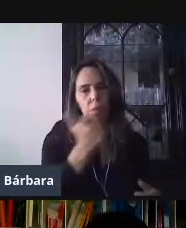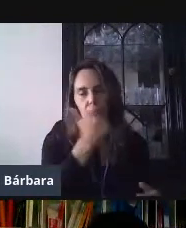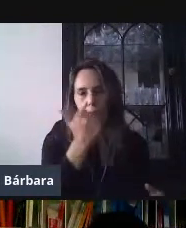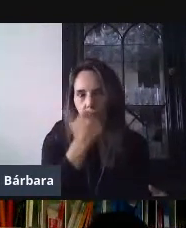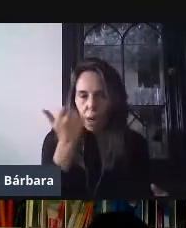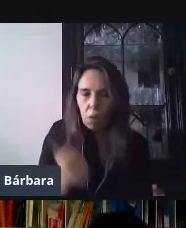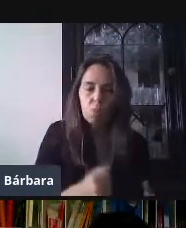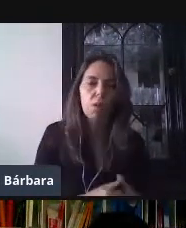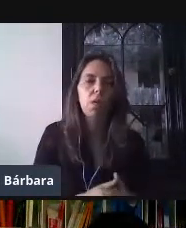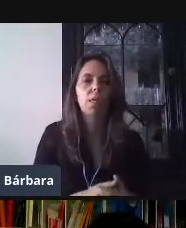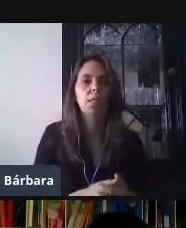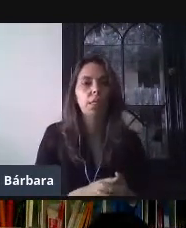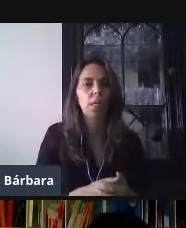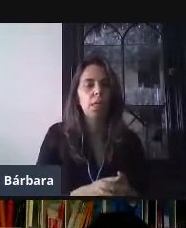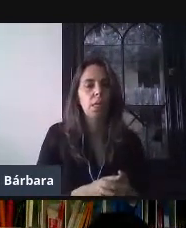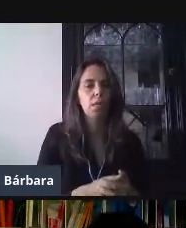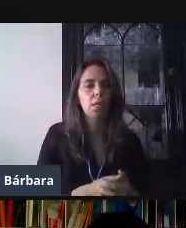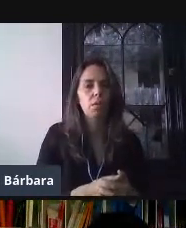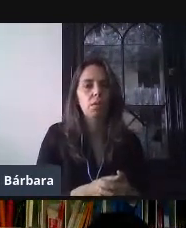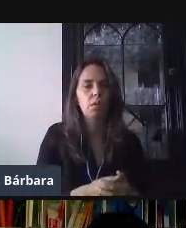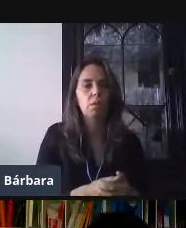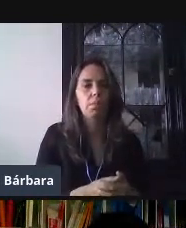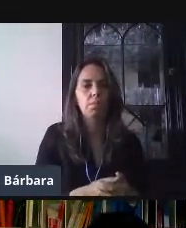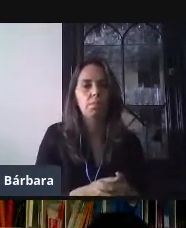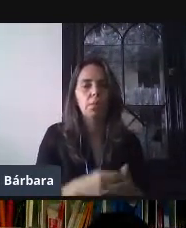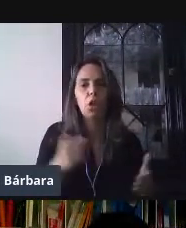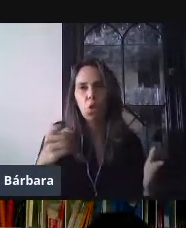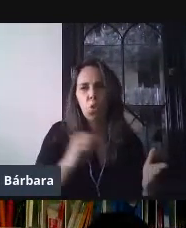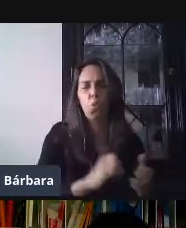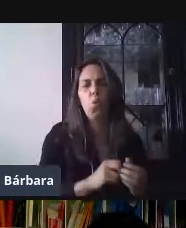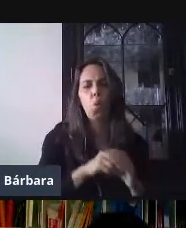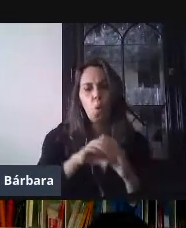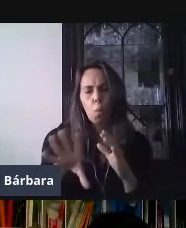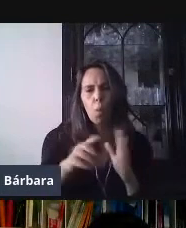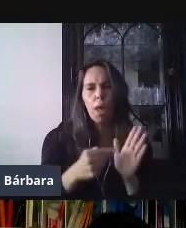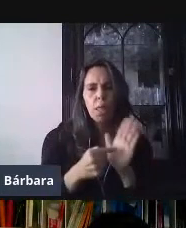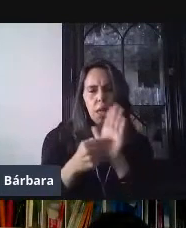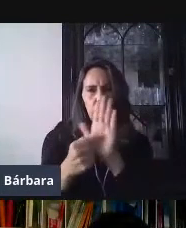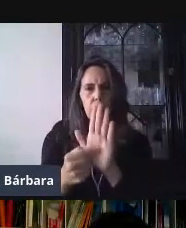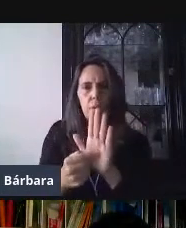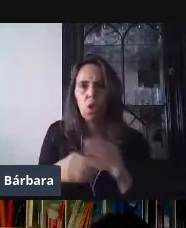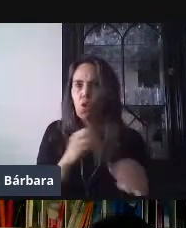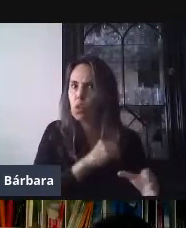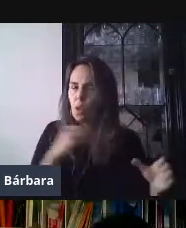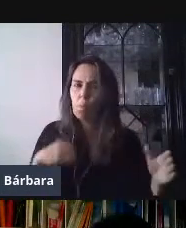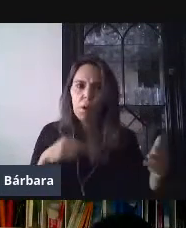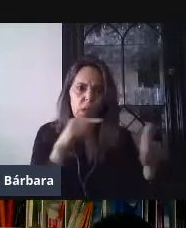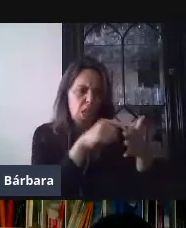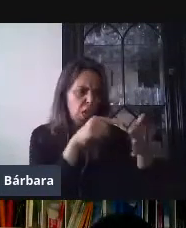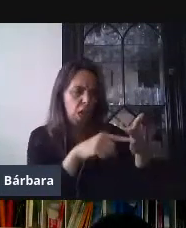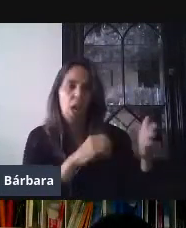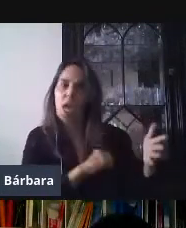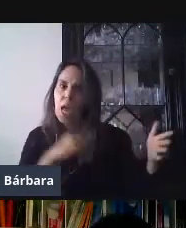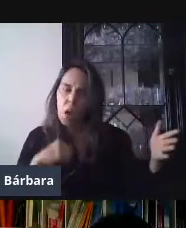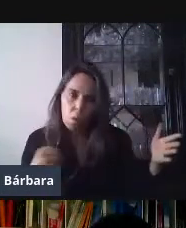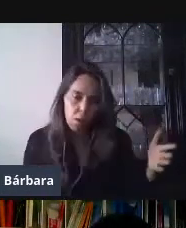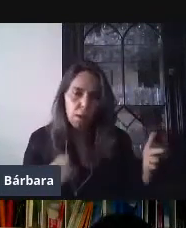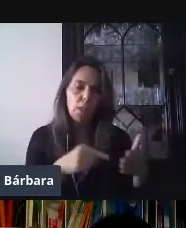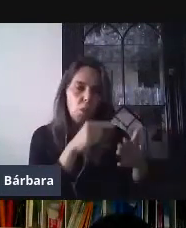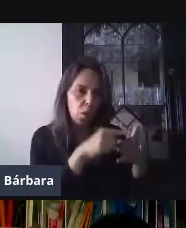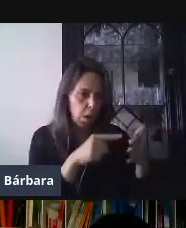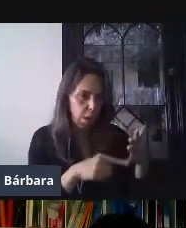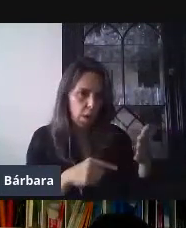formulario y el alumno conteste y no contestó las preguntas que están marcadas como obligatorias, no les va a permitir continuar con las